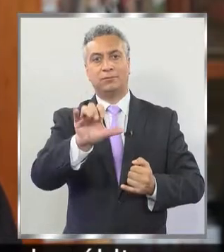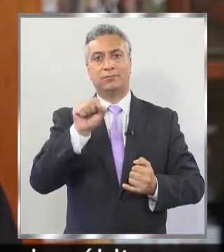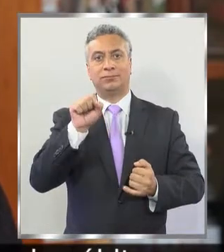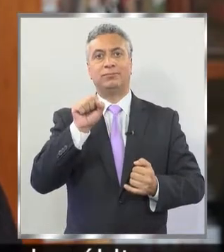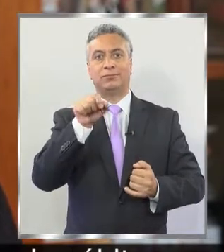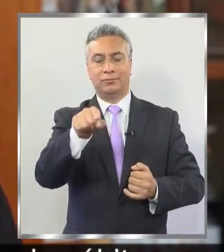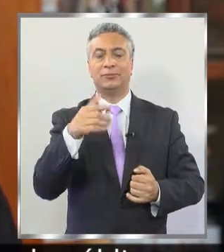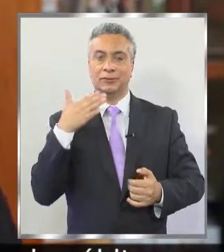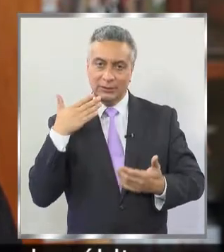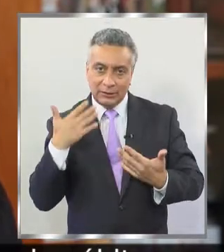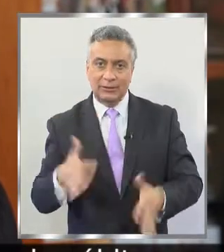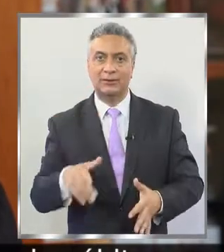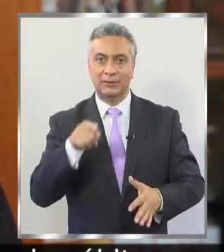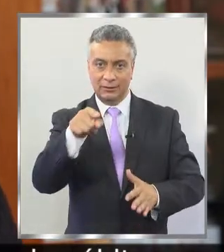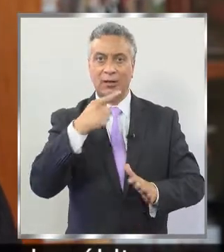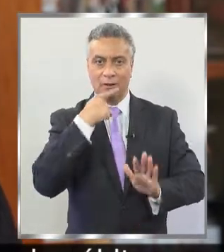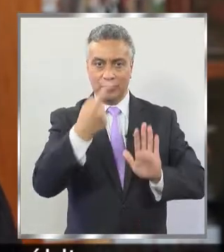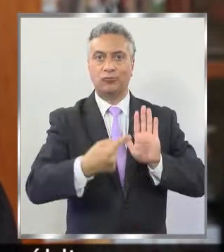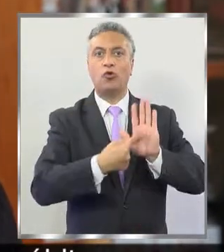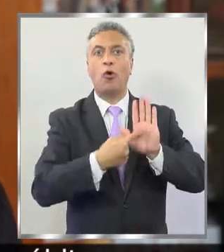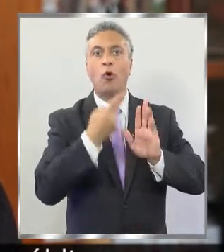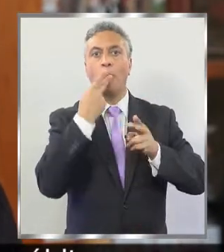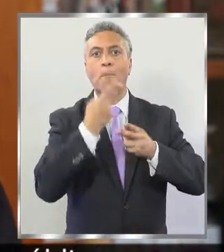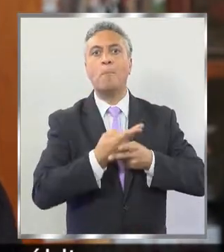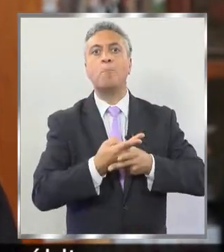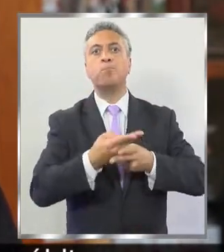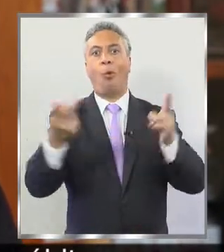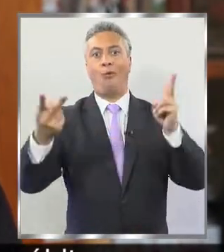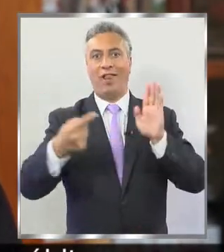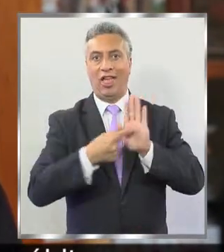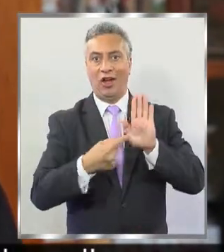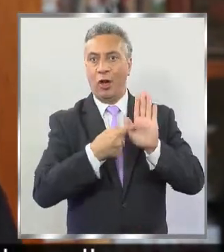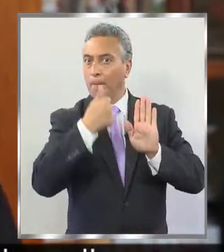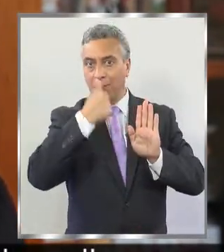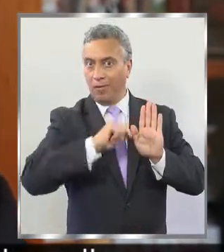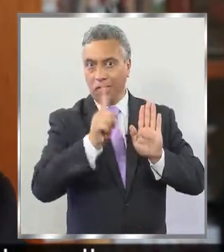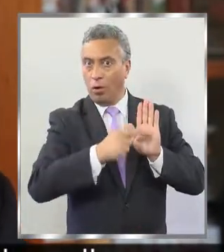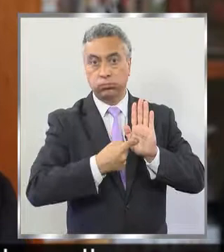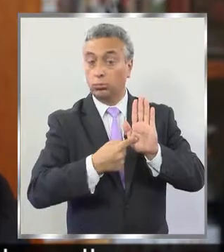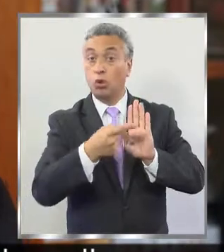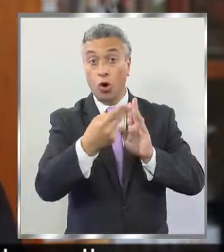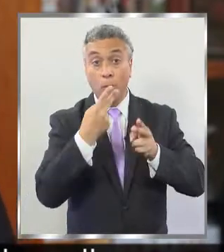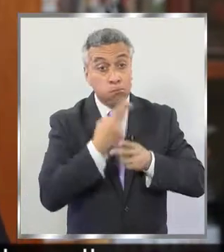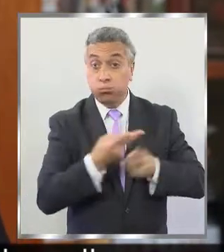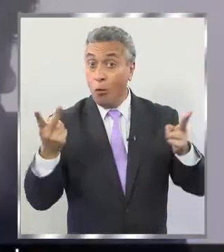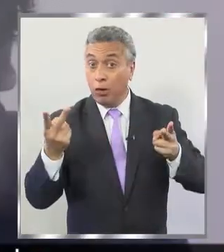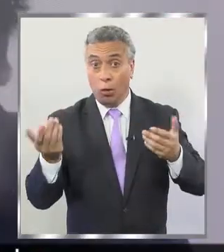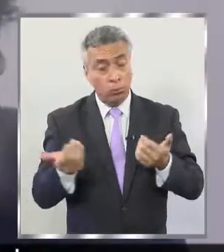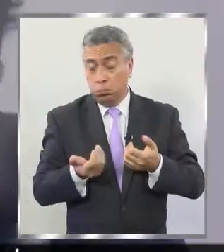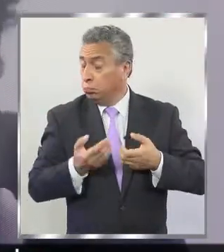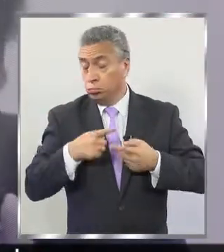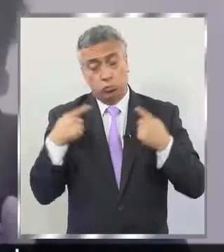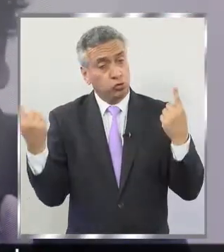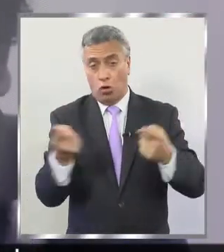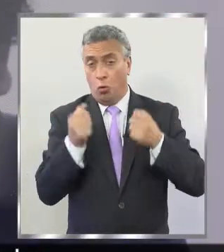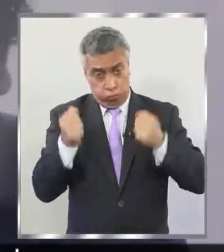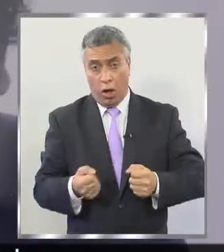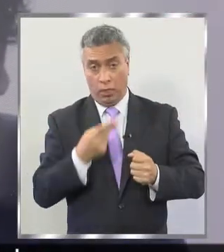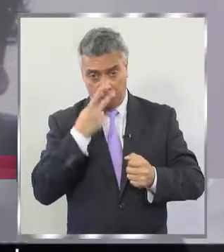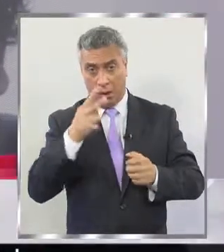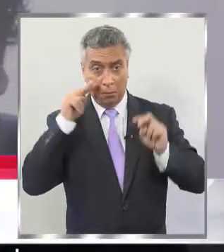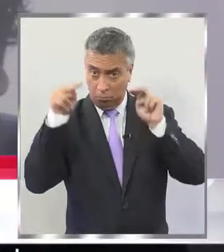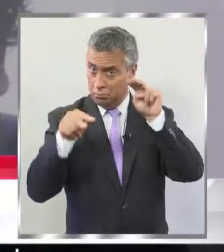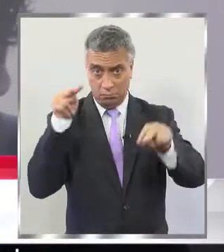que estaban en el modo público. Y como estaban en el modo público, cualquier persona podía acceder a ellos. Todos los medios de prueba